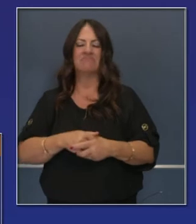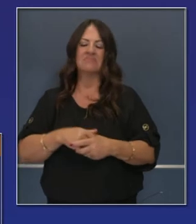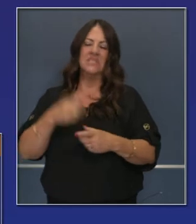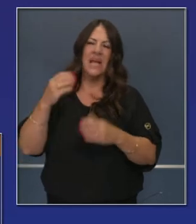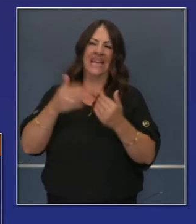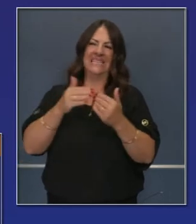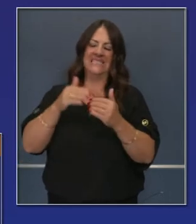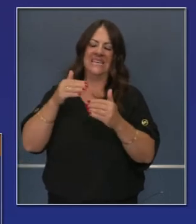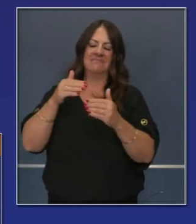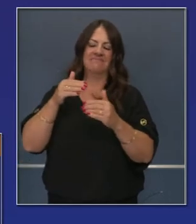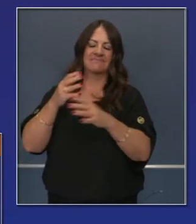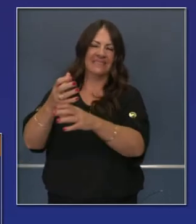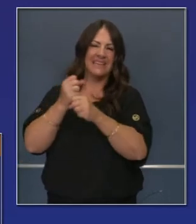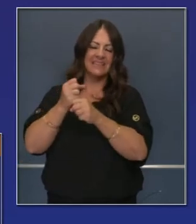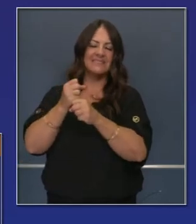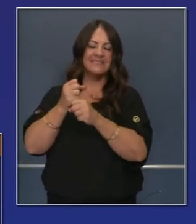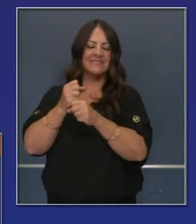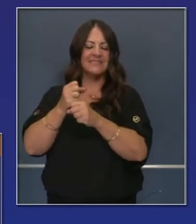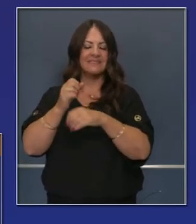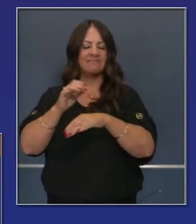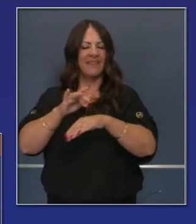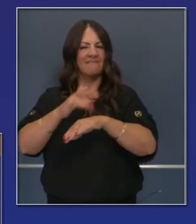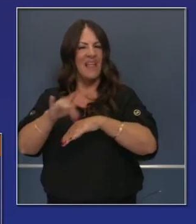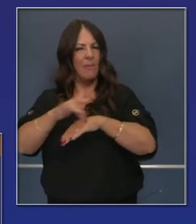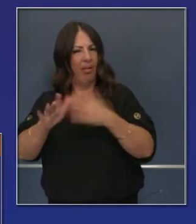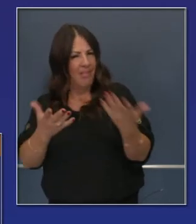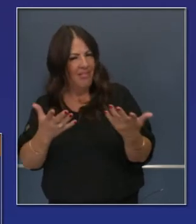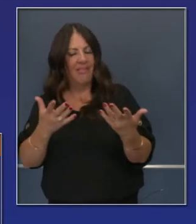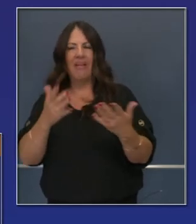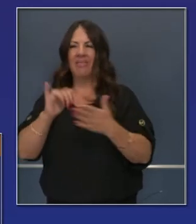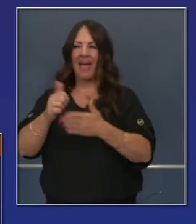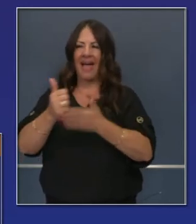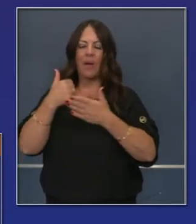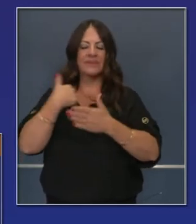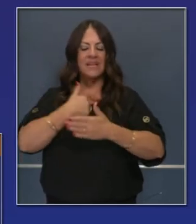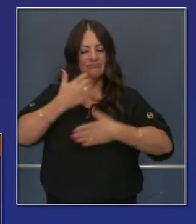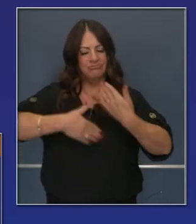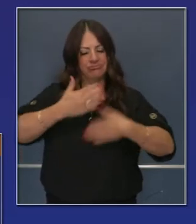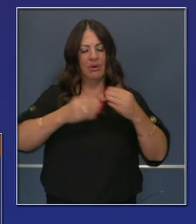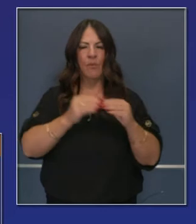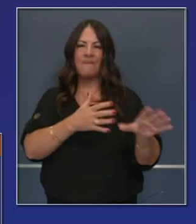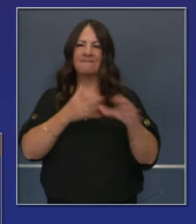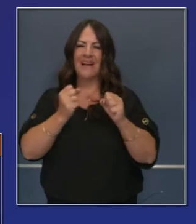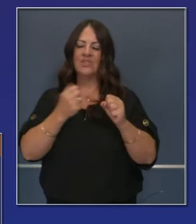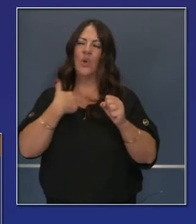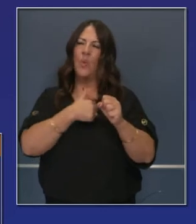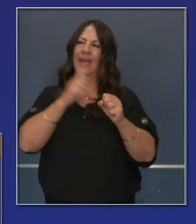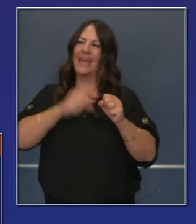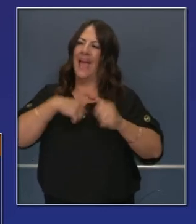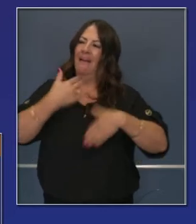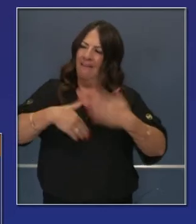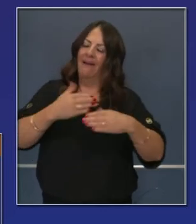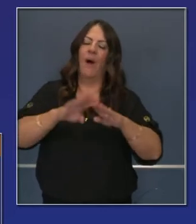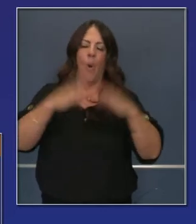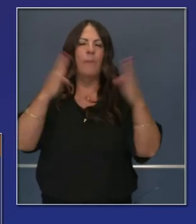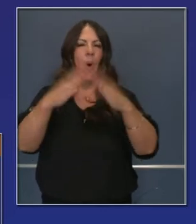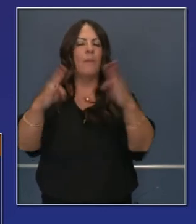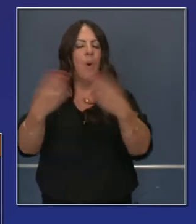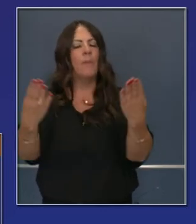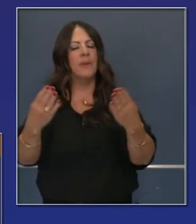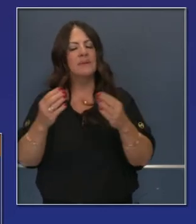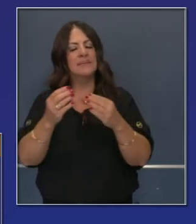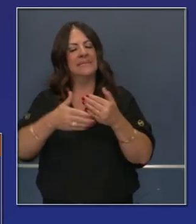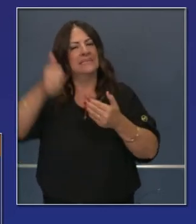a través de todo el Estado. Y eso solamente ayudará a avanzar nuestro esfuerzo para reabrir y tener